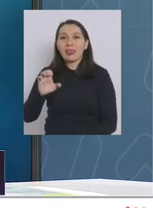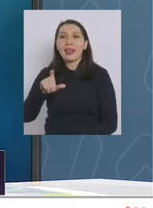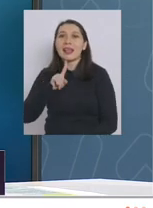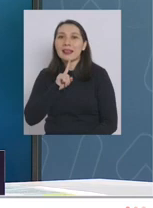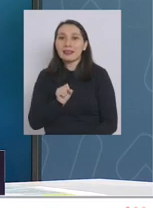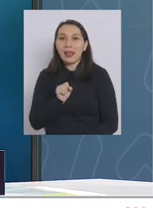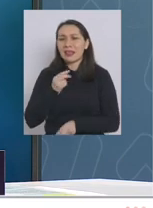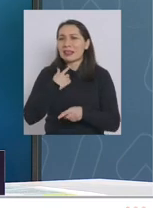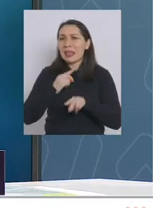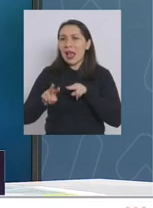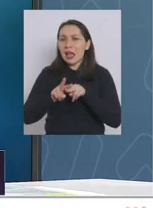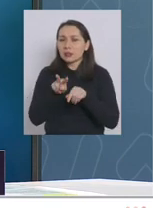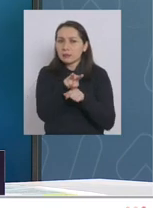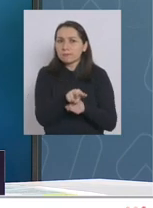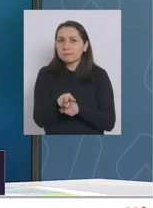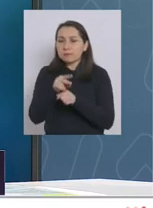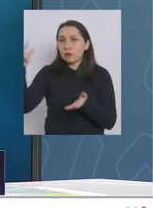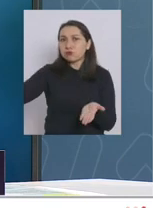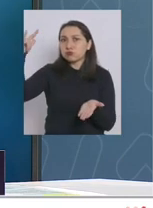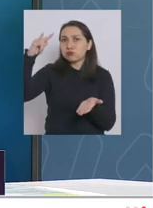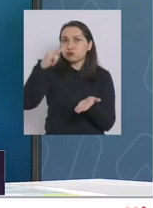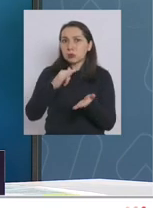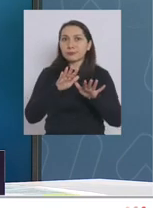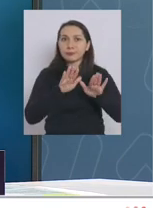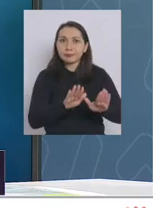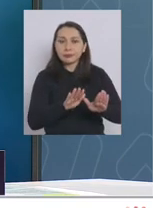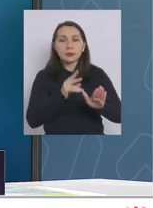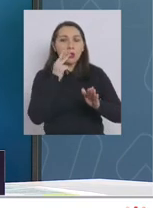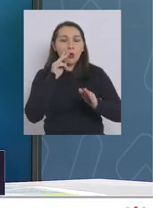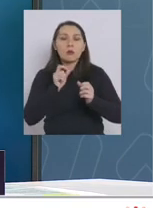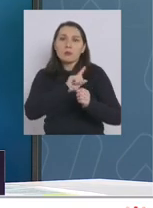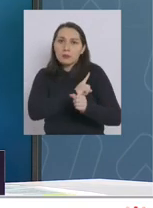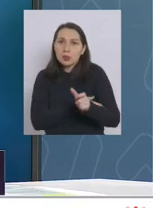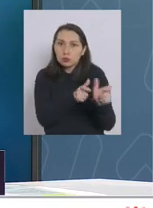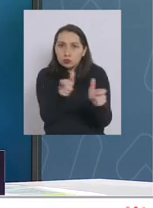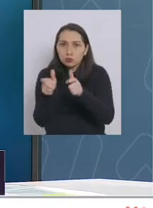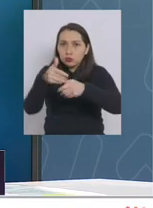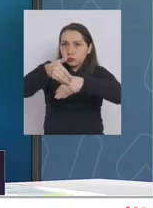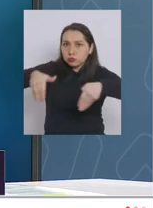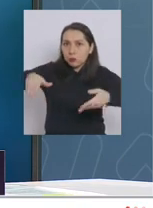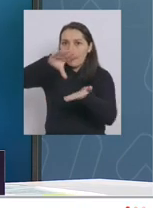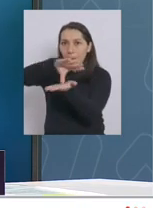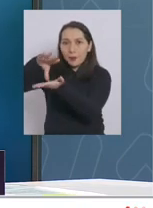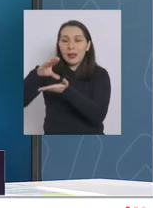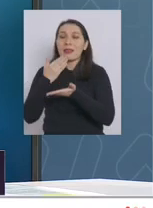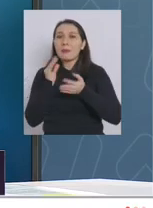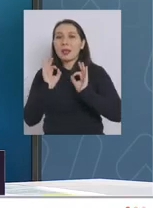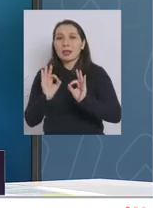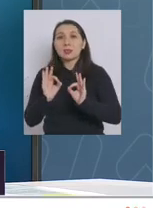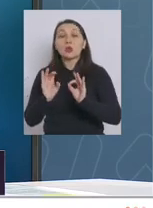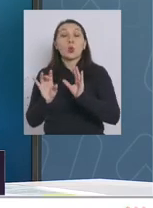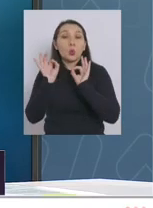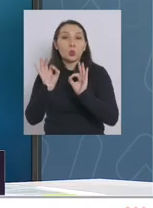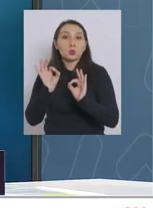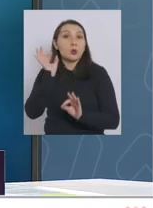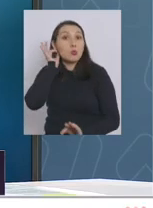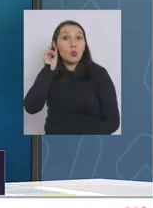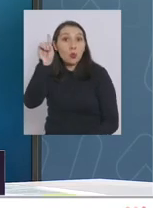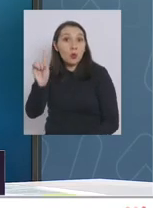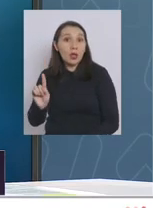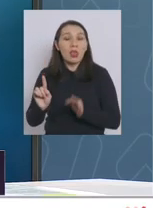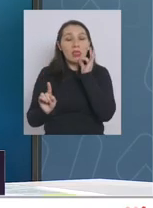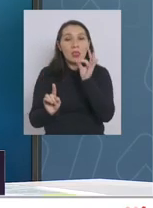está haciendo en la vigilancia de viajeros, fortalecimiento de las fronteras, y también específicamente sobre este caso que menciona la